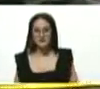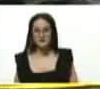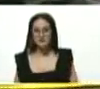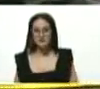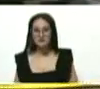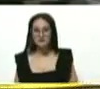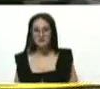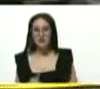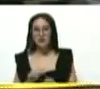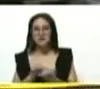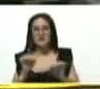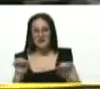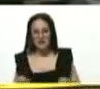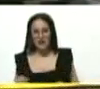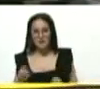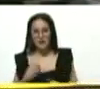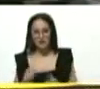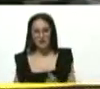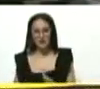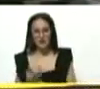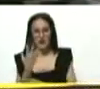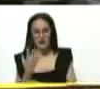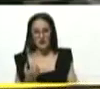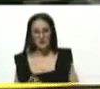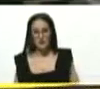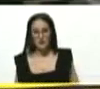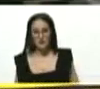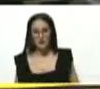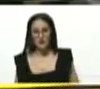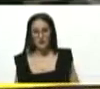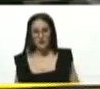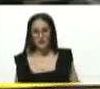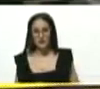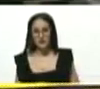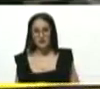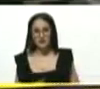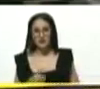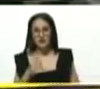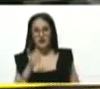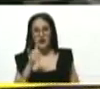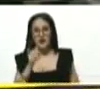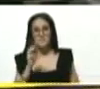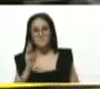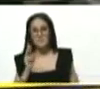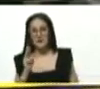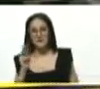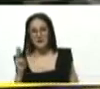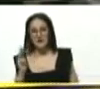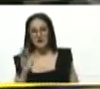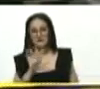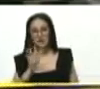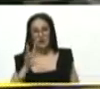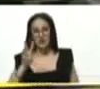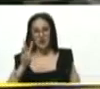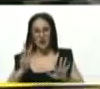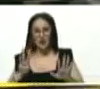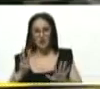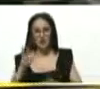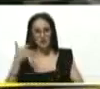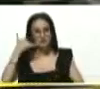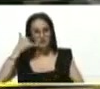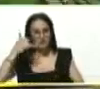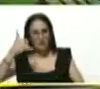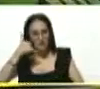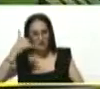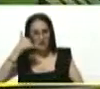los sistemas que hemos corregado del BEM-APP, la línea 58, las alertas.